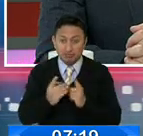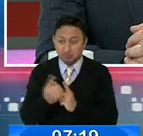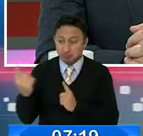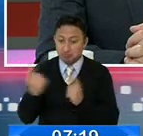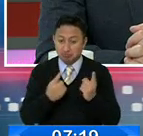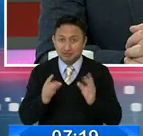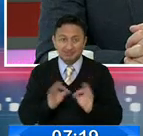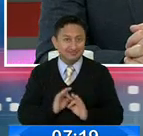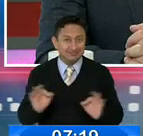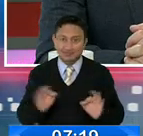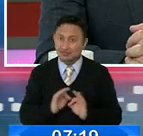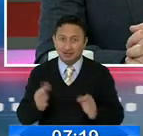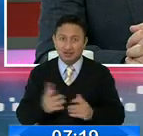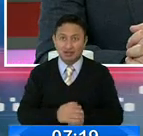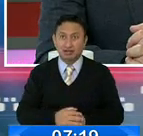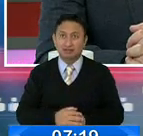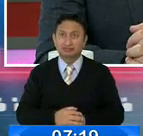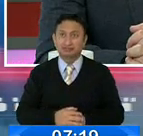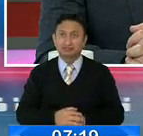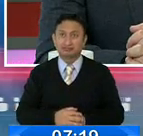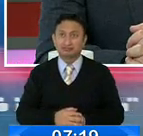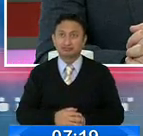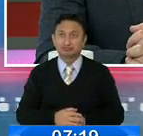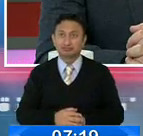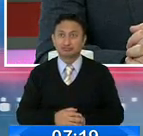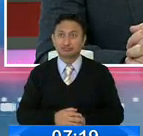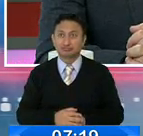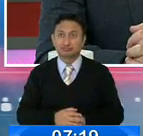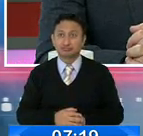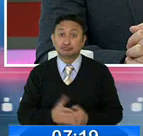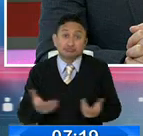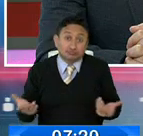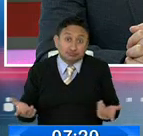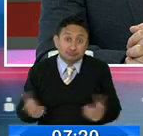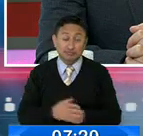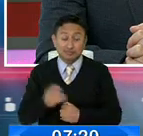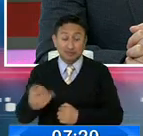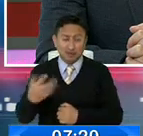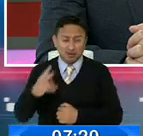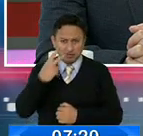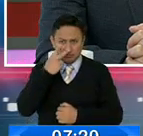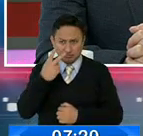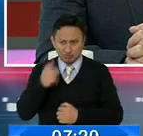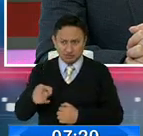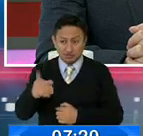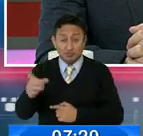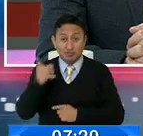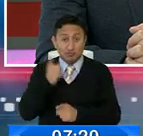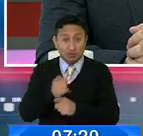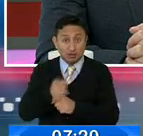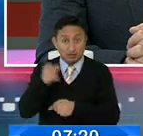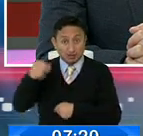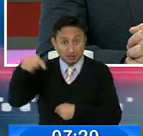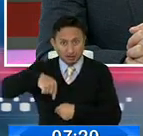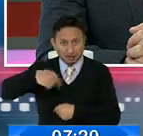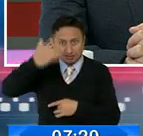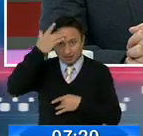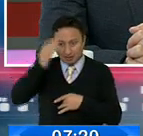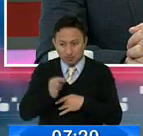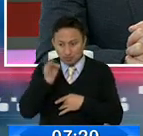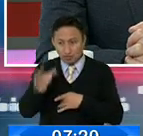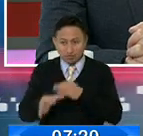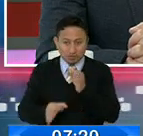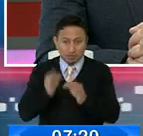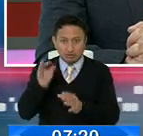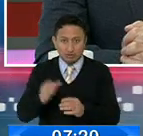aglomeración para nada. Entonces hemos visto que por eso, por esas razones hubieron los contagios obviamente,